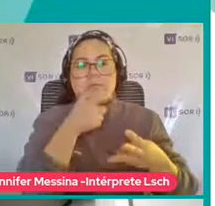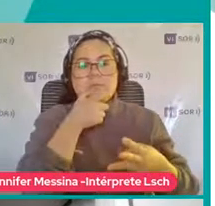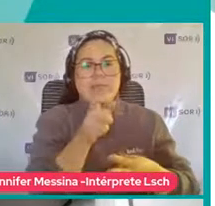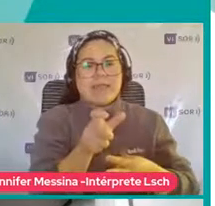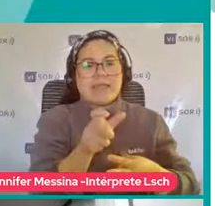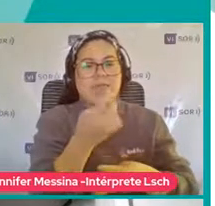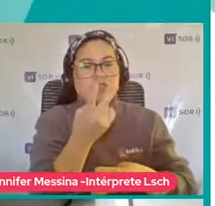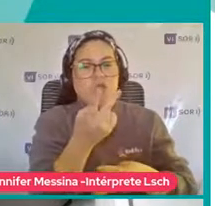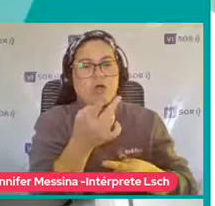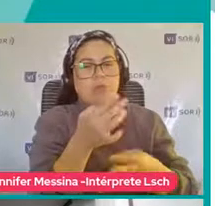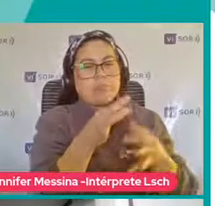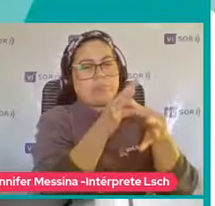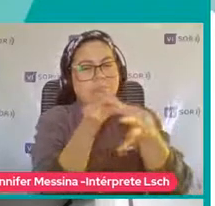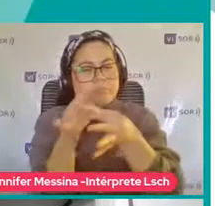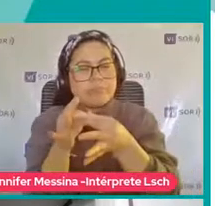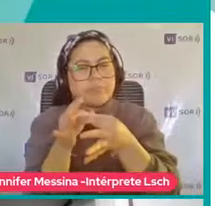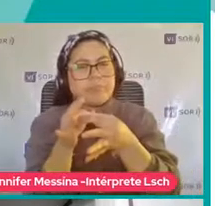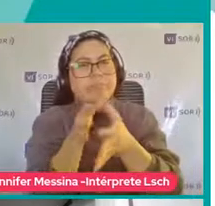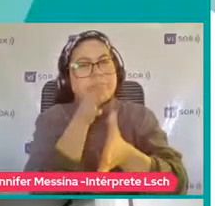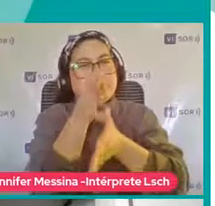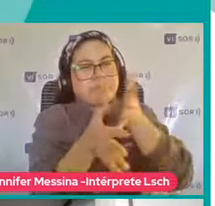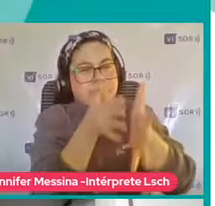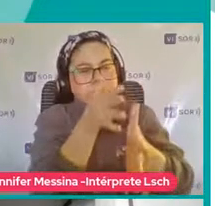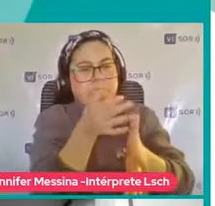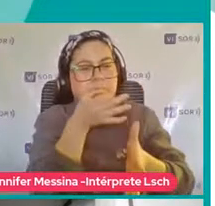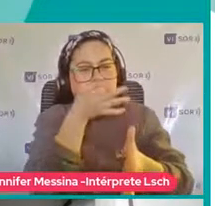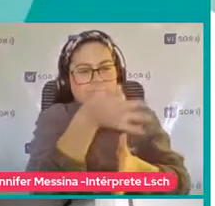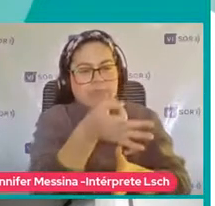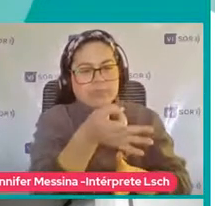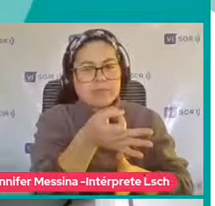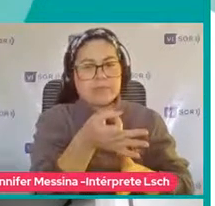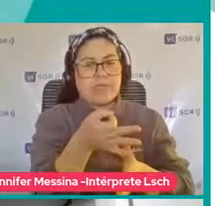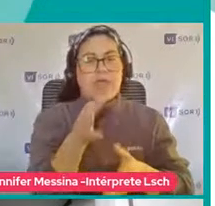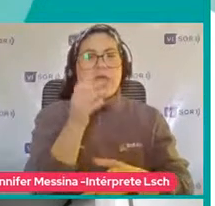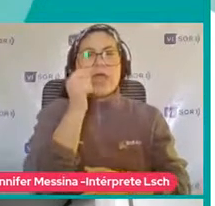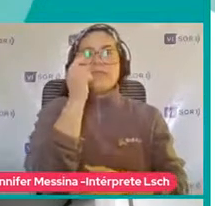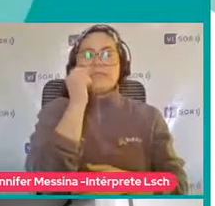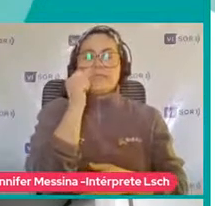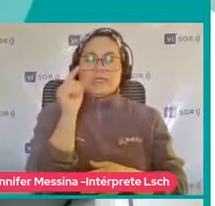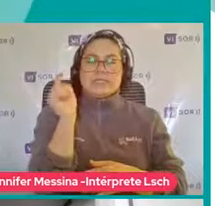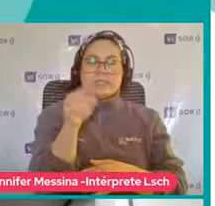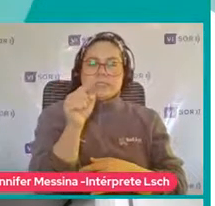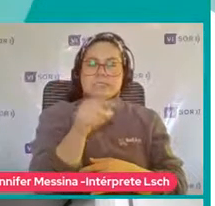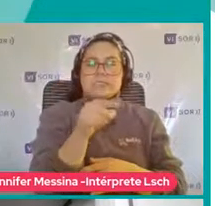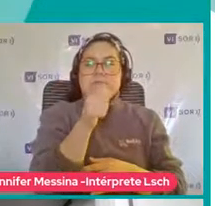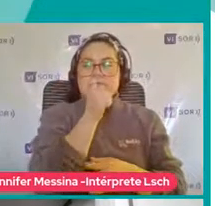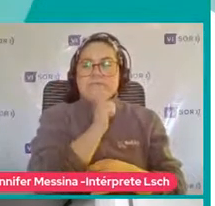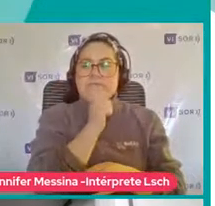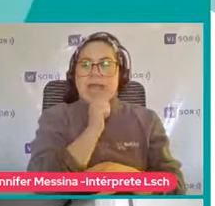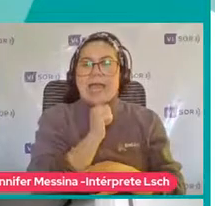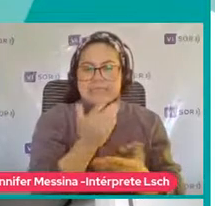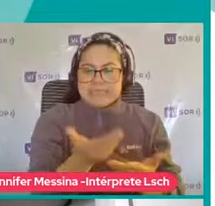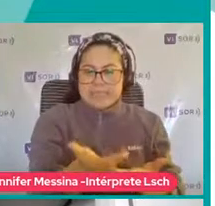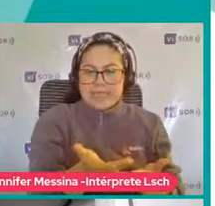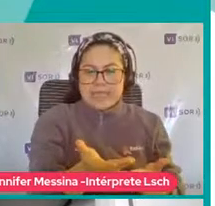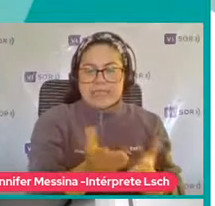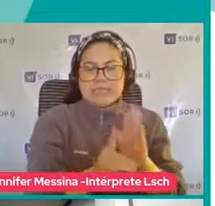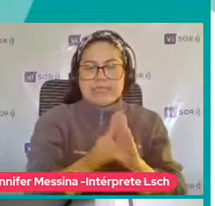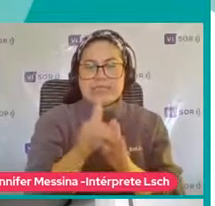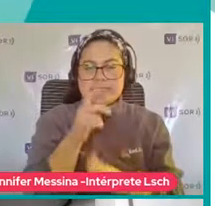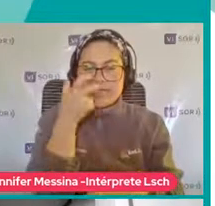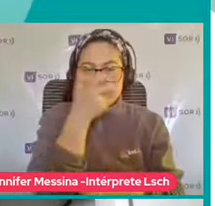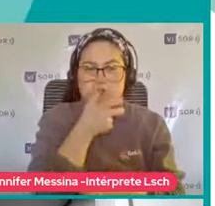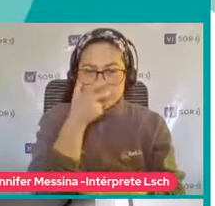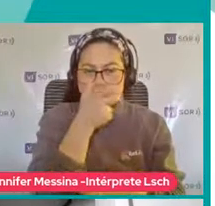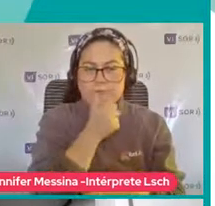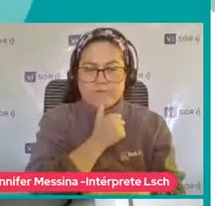Palabras Ahí nos va Dando cuenta Que va quedando Cierto Deficiente El desarrollo Lingüístico De los niños